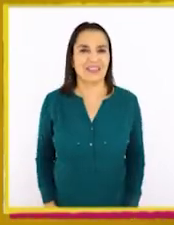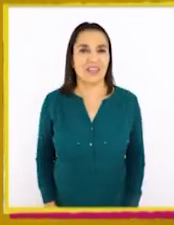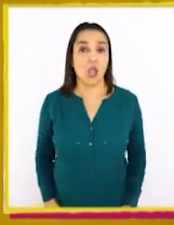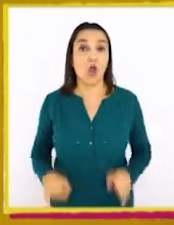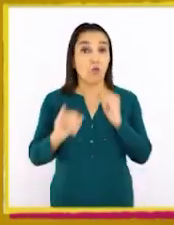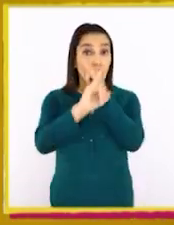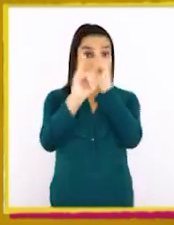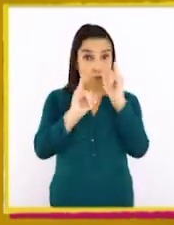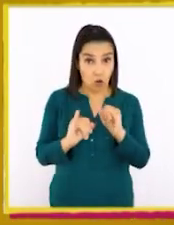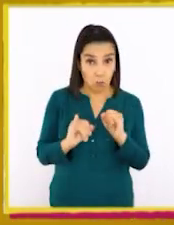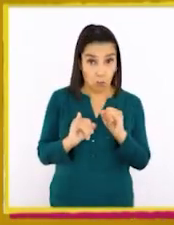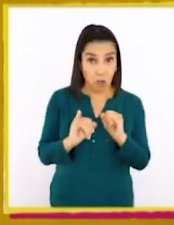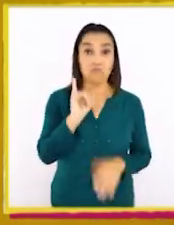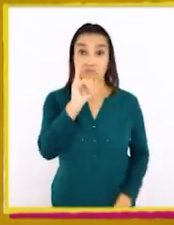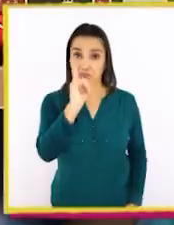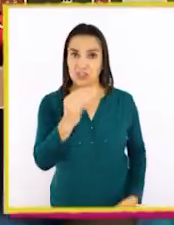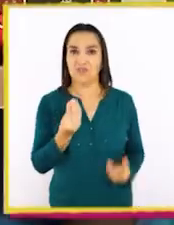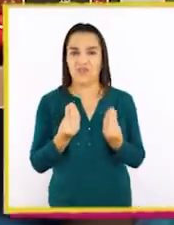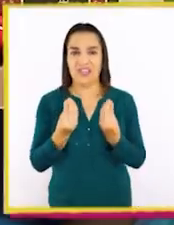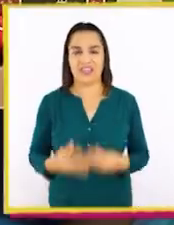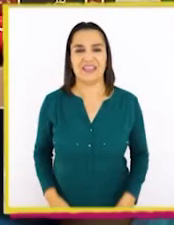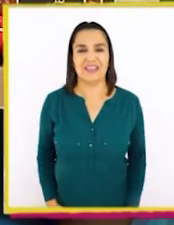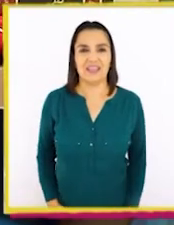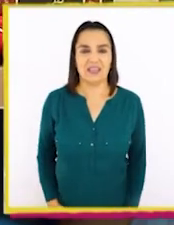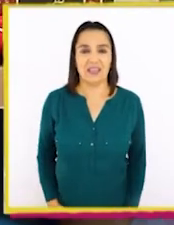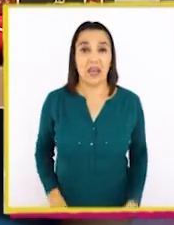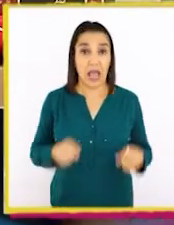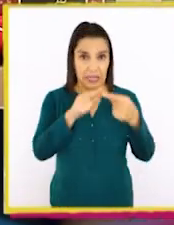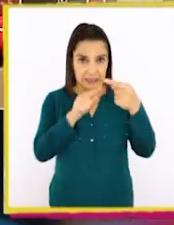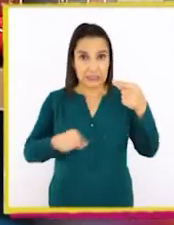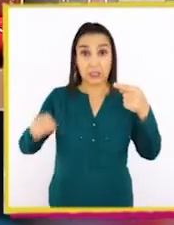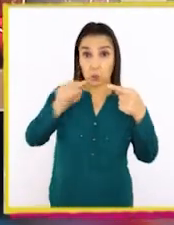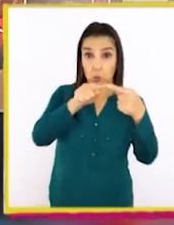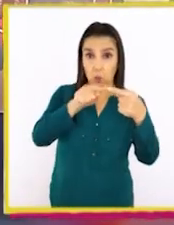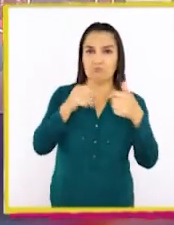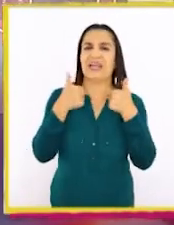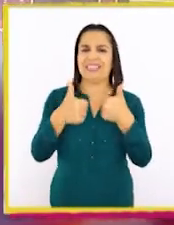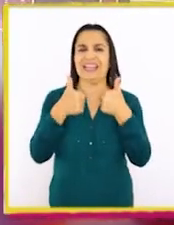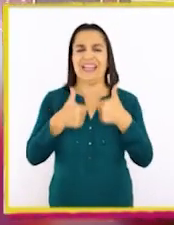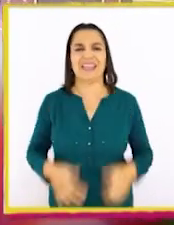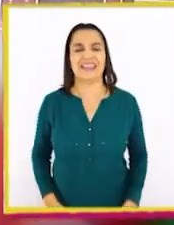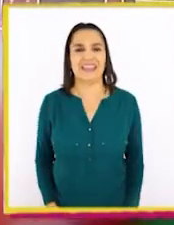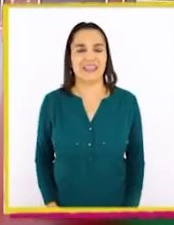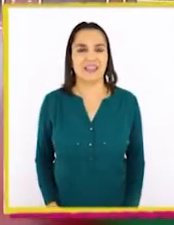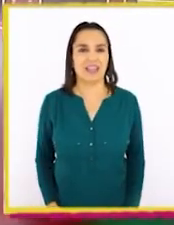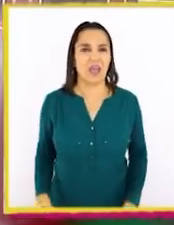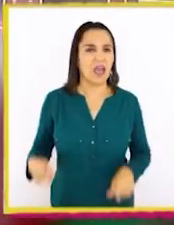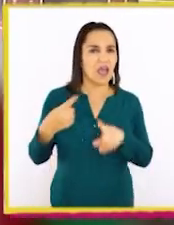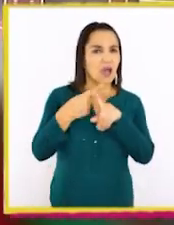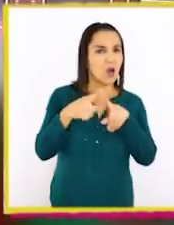Figuras. ¡Muy bien! Círculos. ¡Excelente! ¿De qué otra cosa se acuerdan?